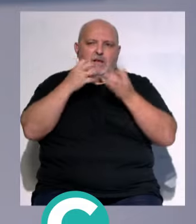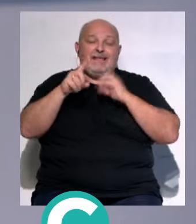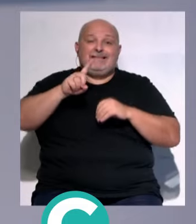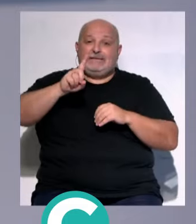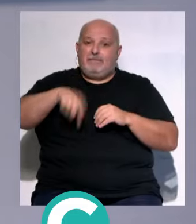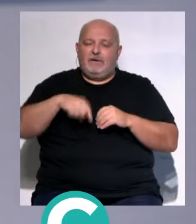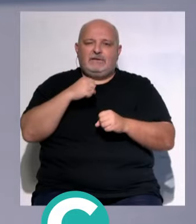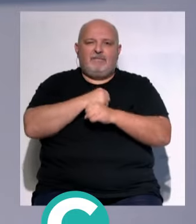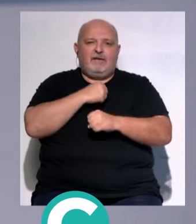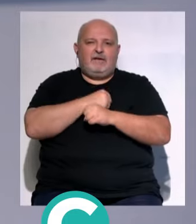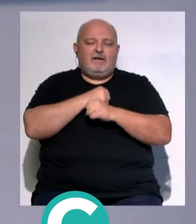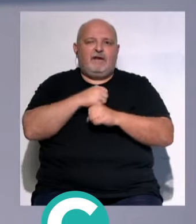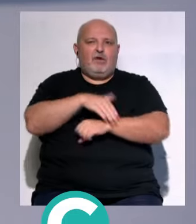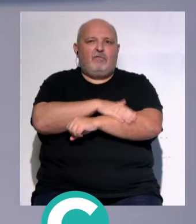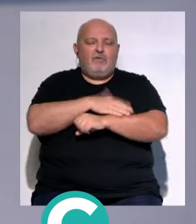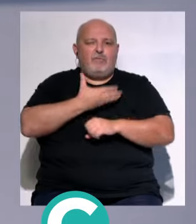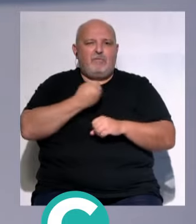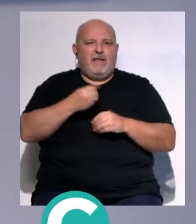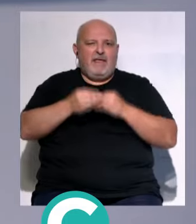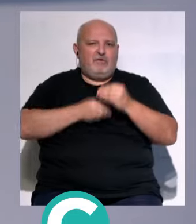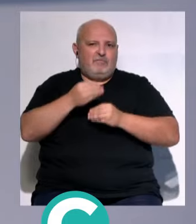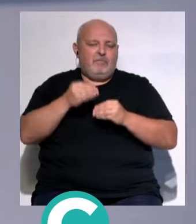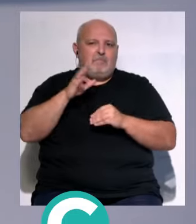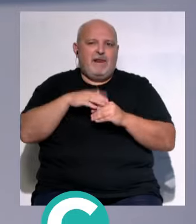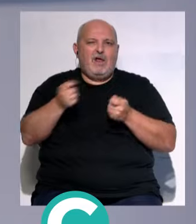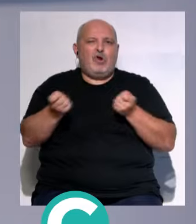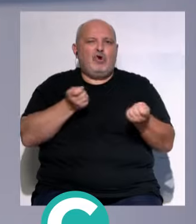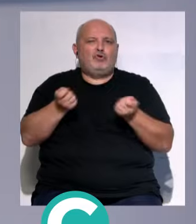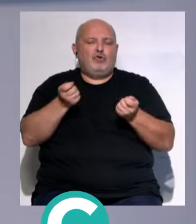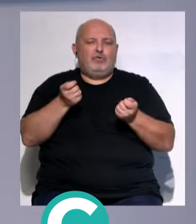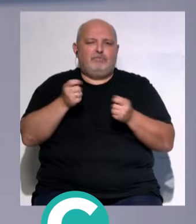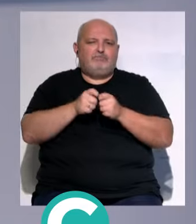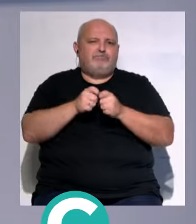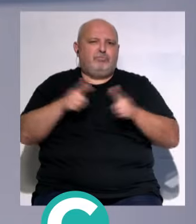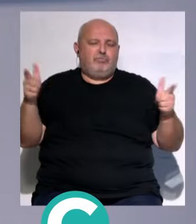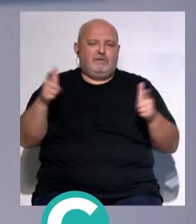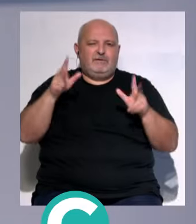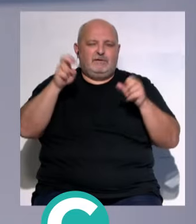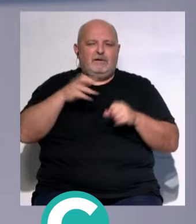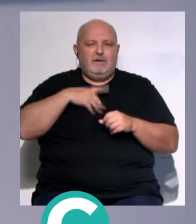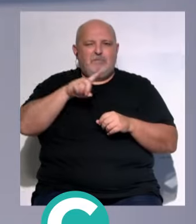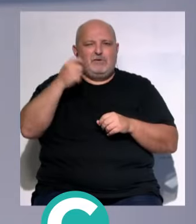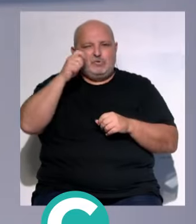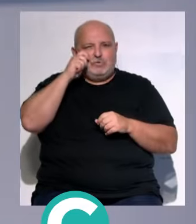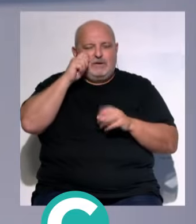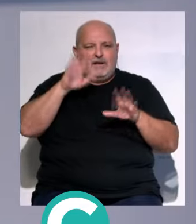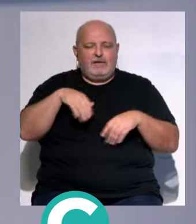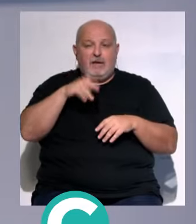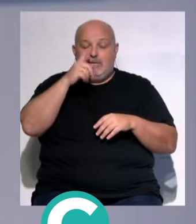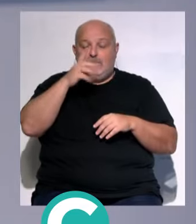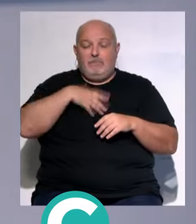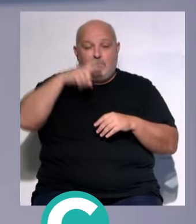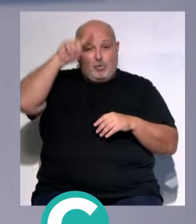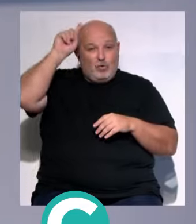también el trabajo... ...que el gobierno municipal está realizando... ...para el control de la proliferación... ...de pisos turísticos en Cádiz. Bruno